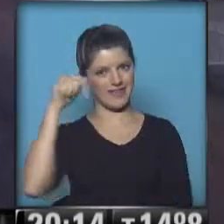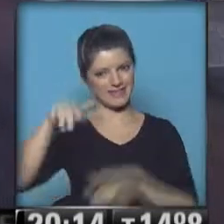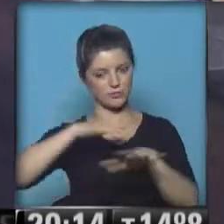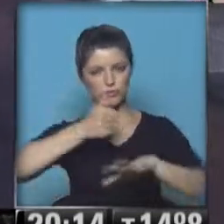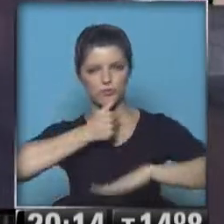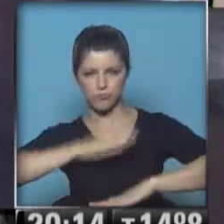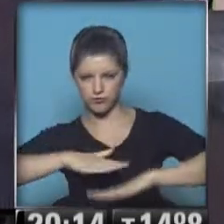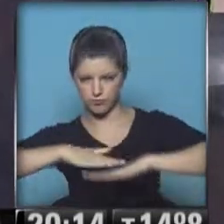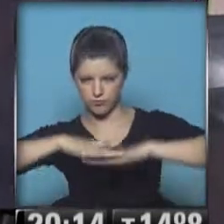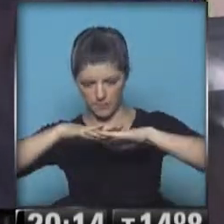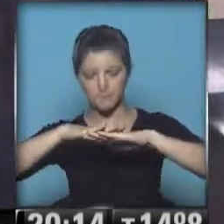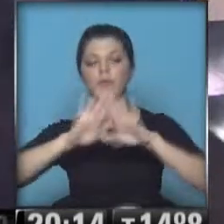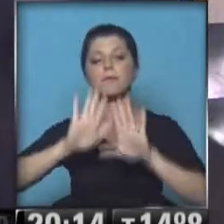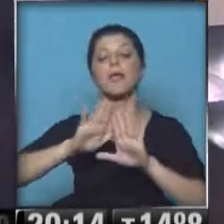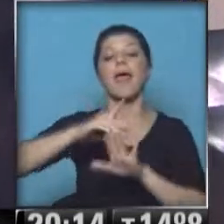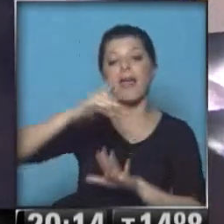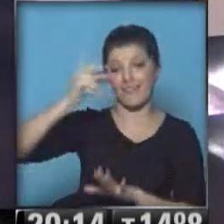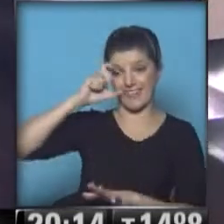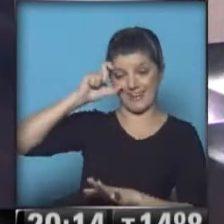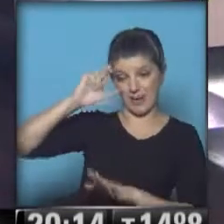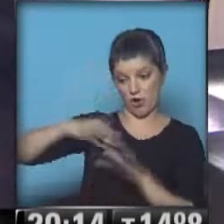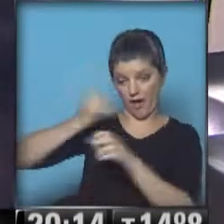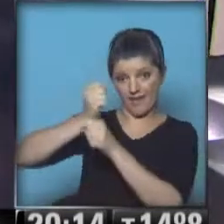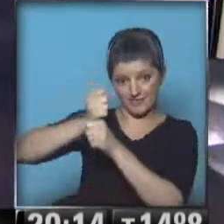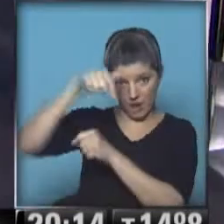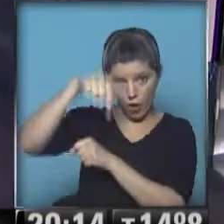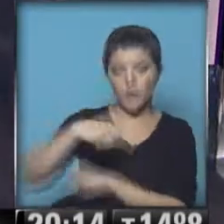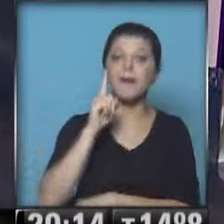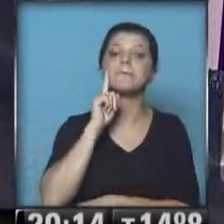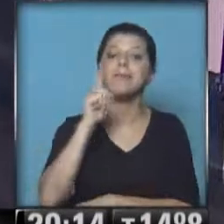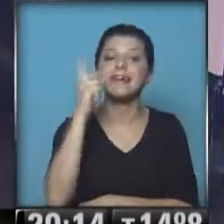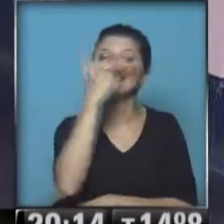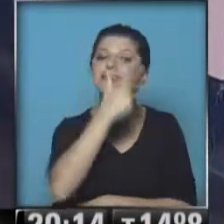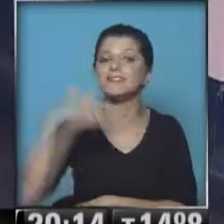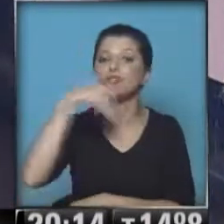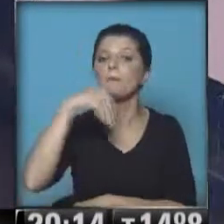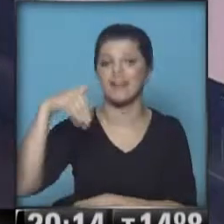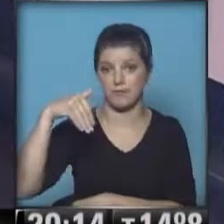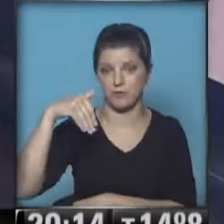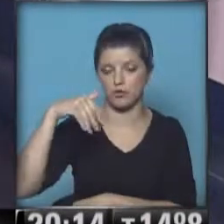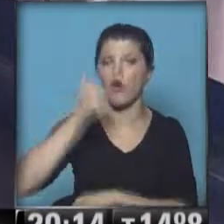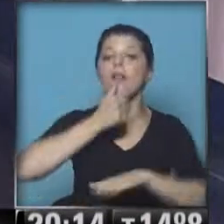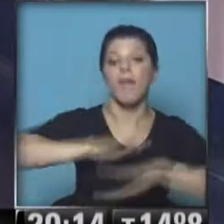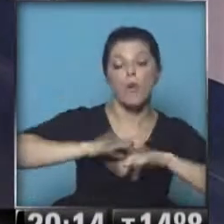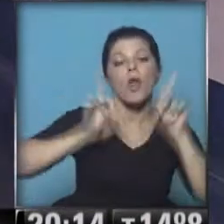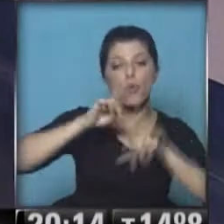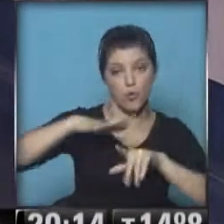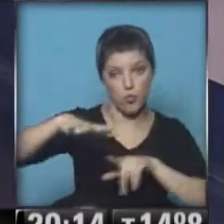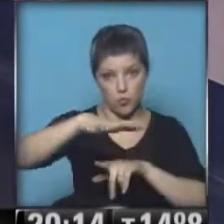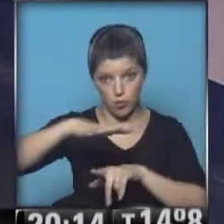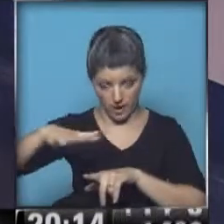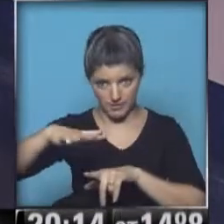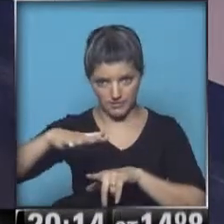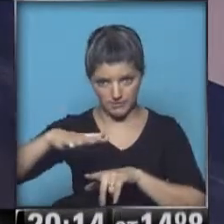inundaciones, desde comienzo de año se han acumulado 1.300 milímetros de agua en algunas zonas puntuales de la pampa